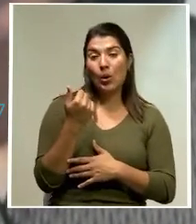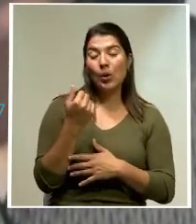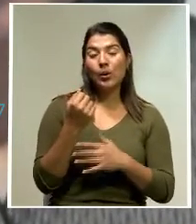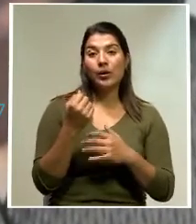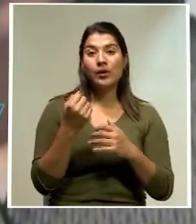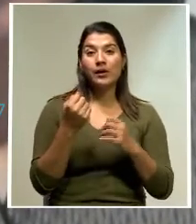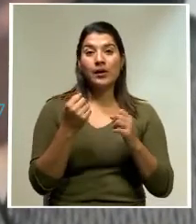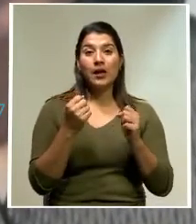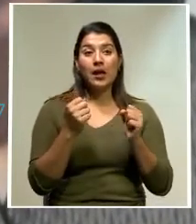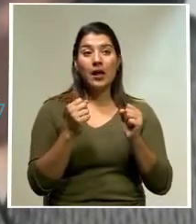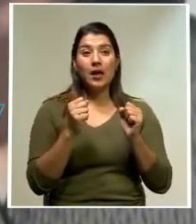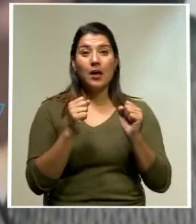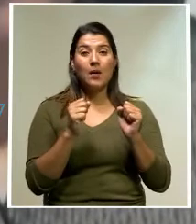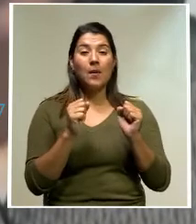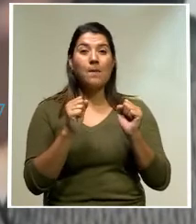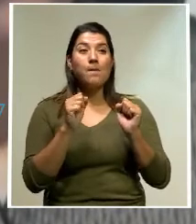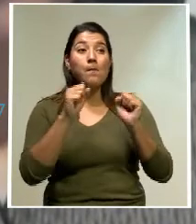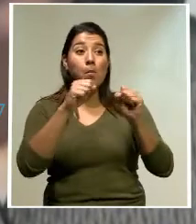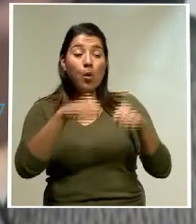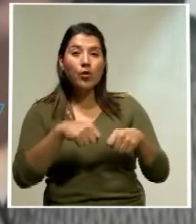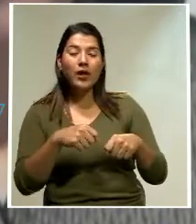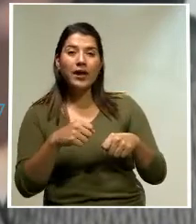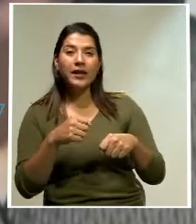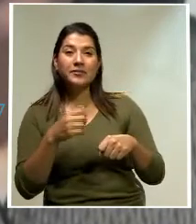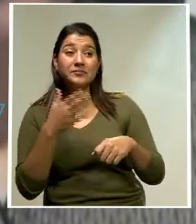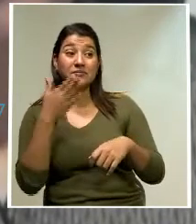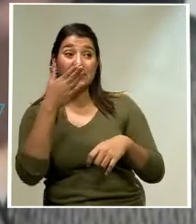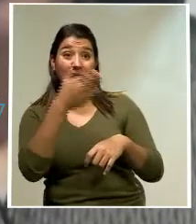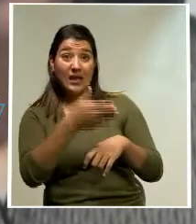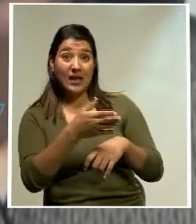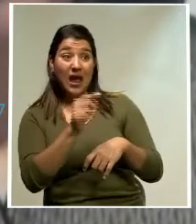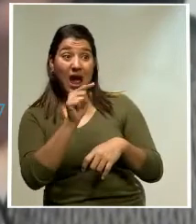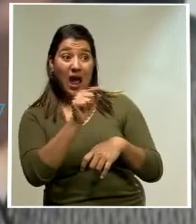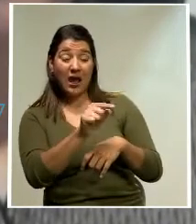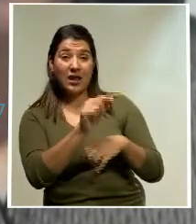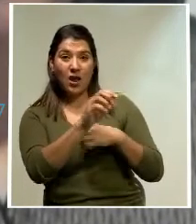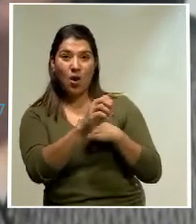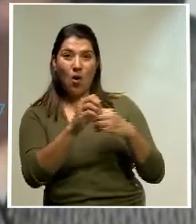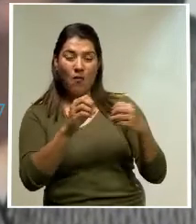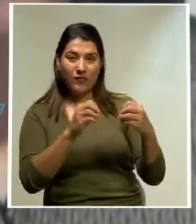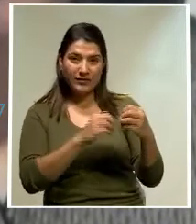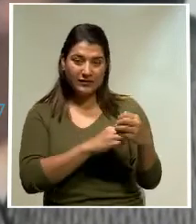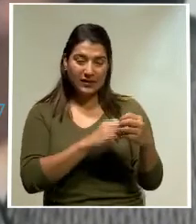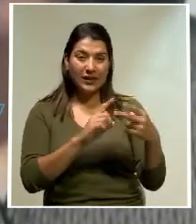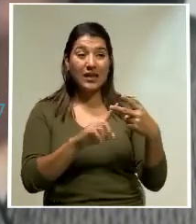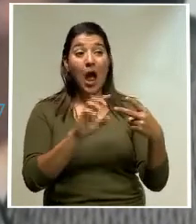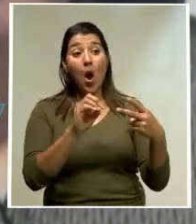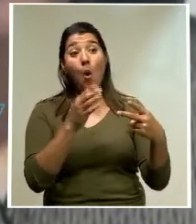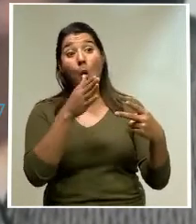esa oficina o esa organización en donde centralizadamente se